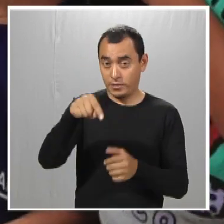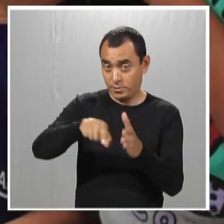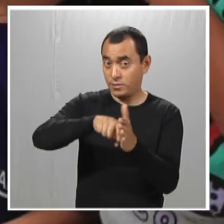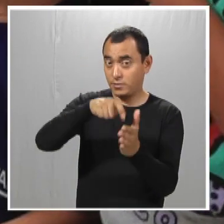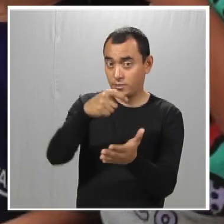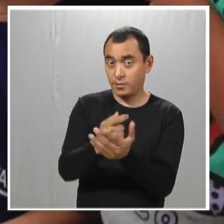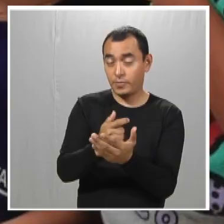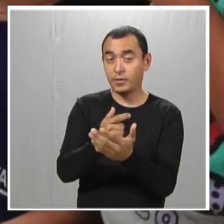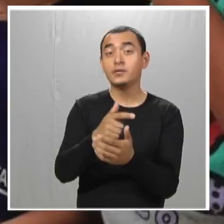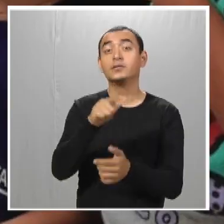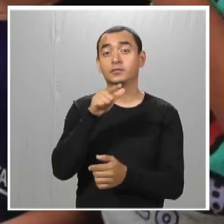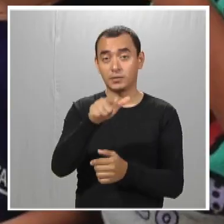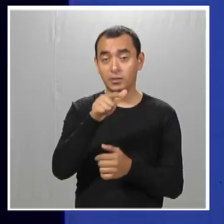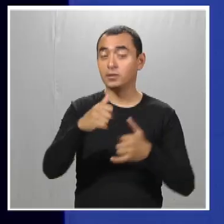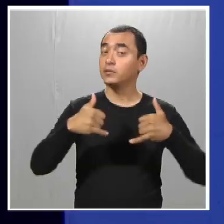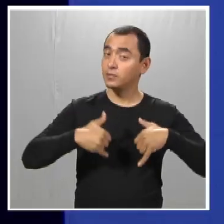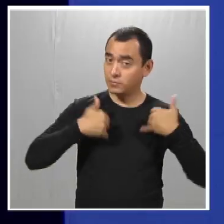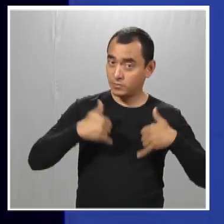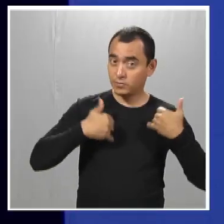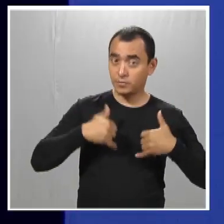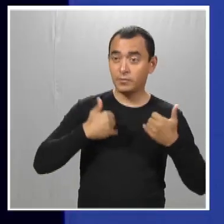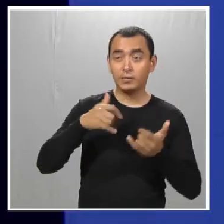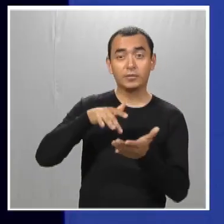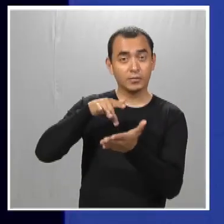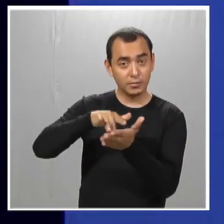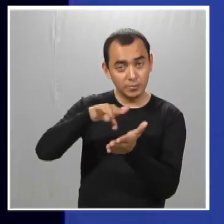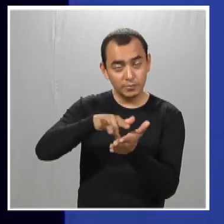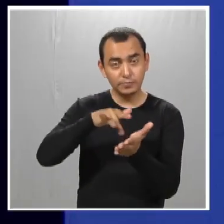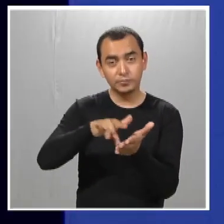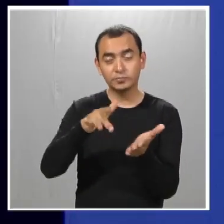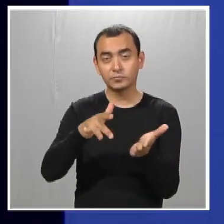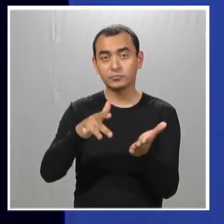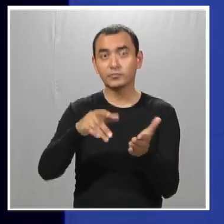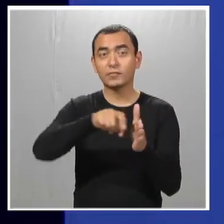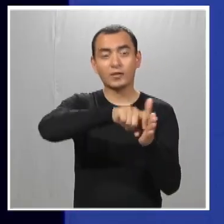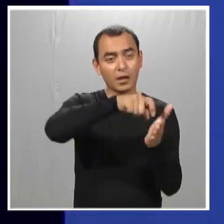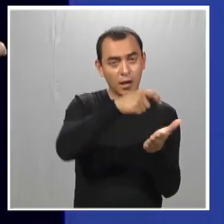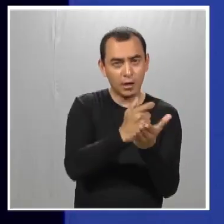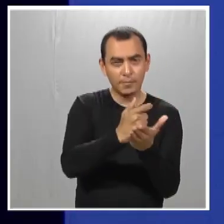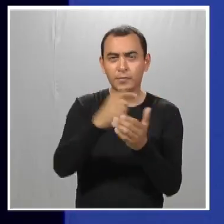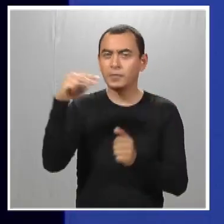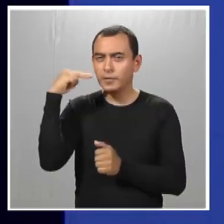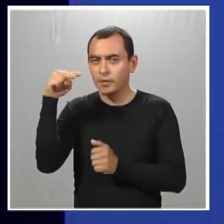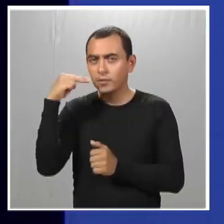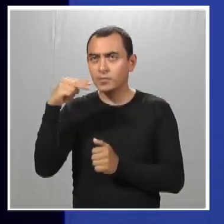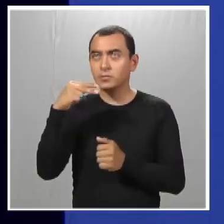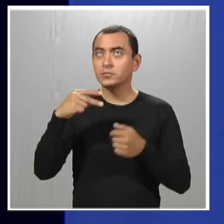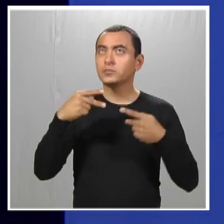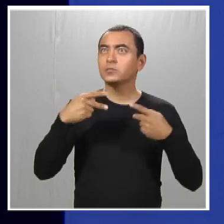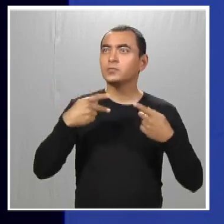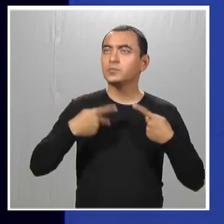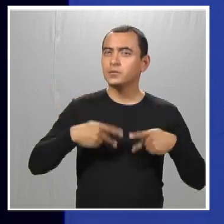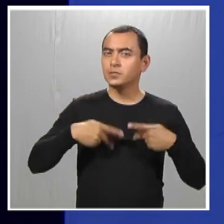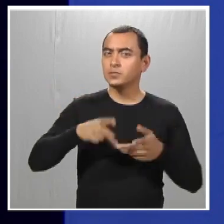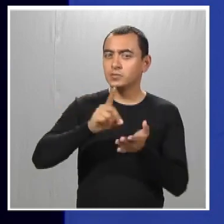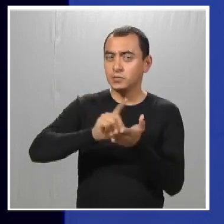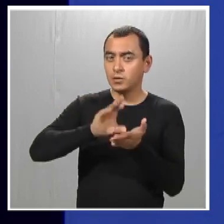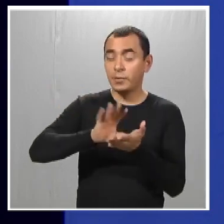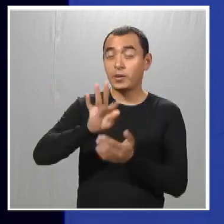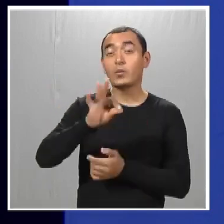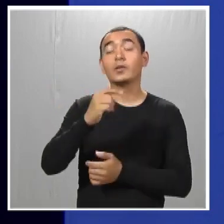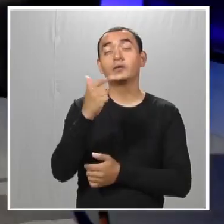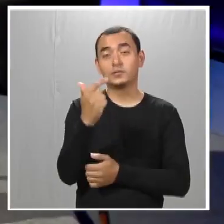aquí en Jalapa 17 chicos voluntarios y entre Jalapa y Veracruz, chicos con discapacidad,